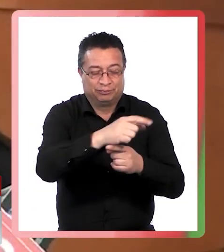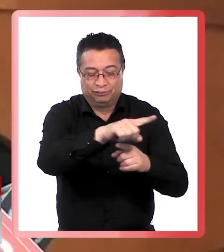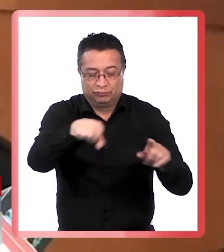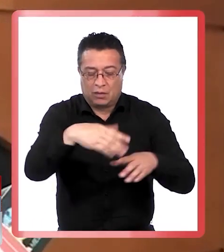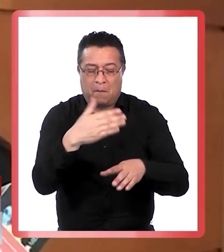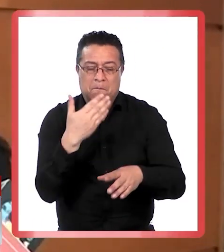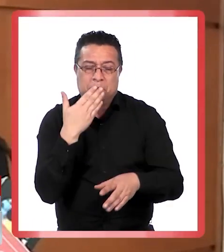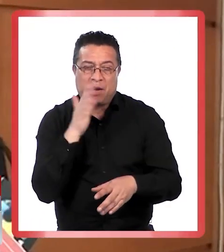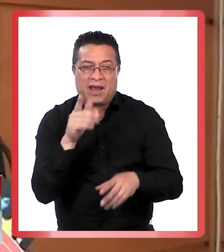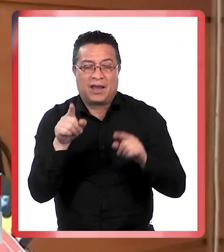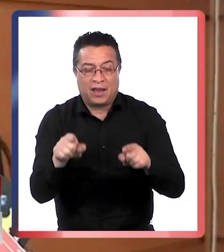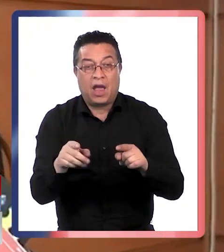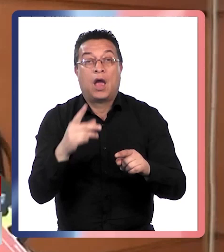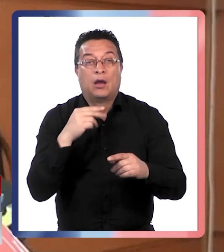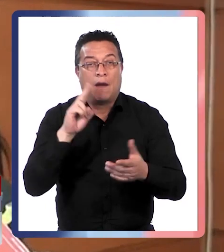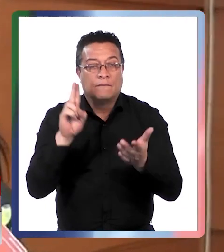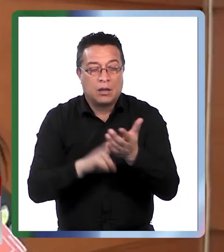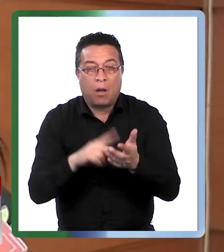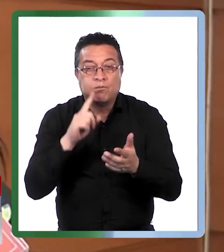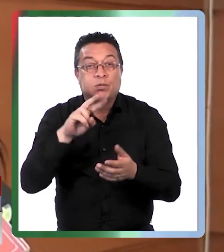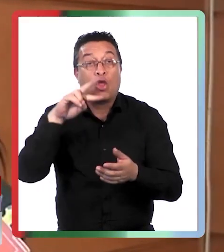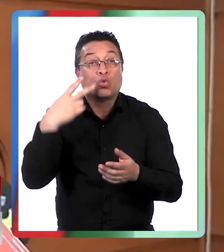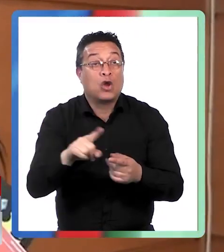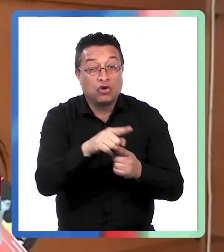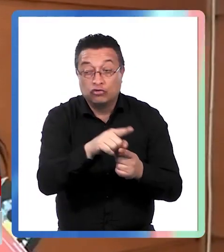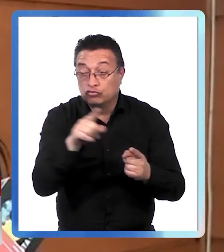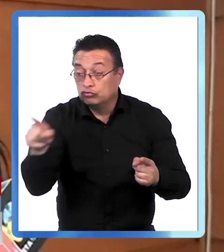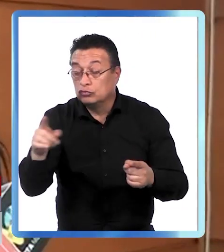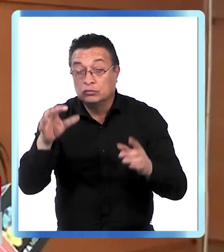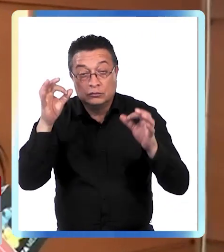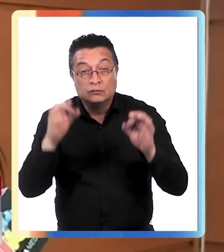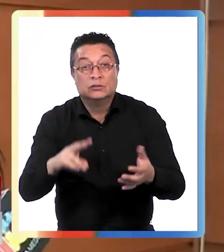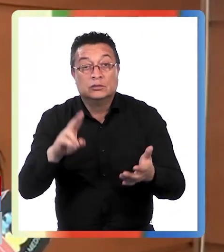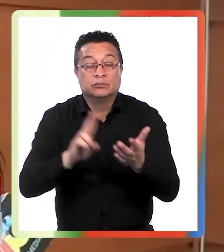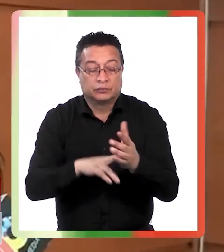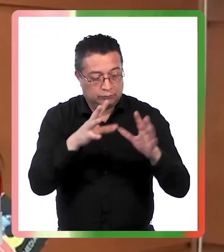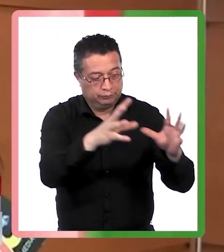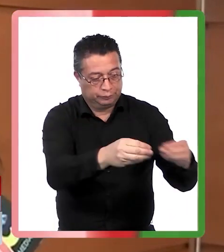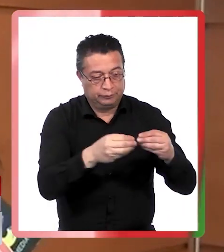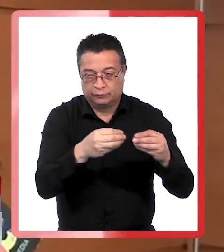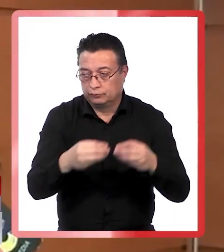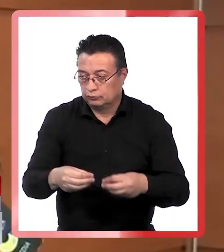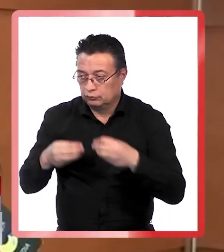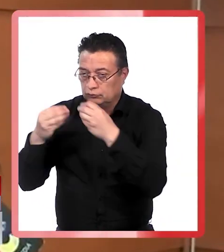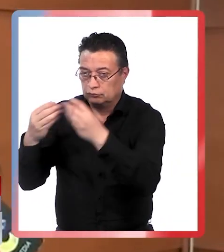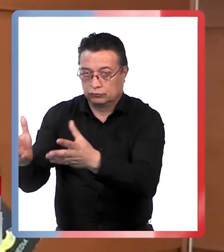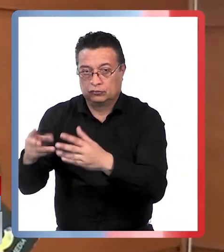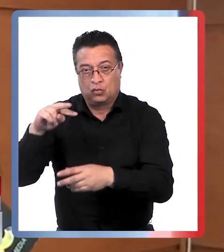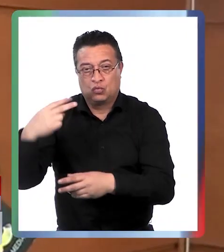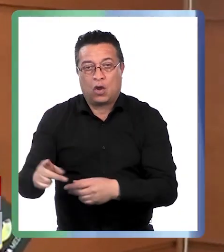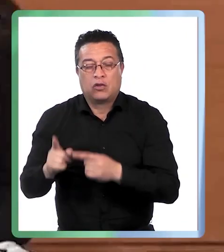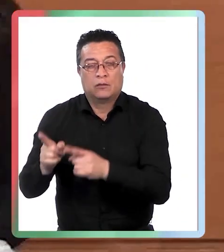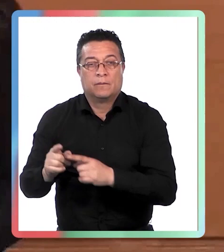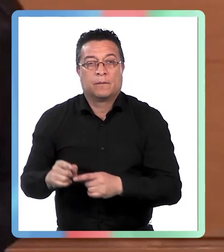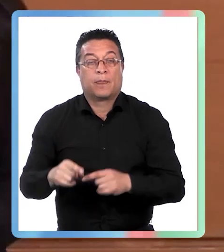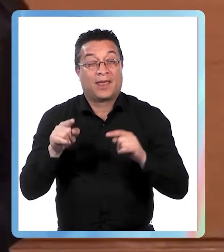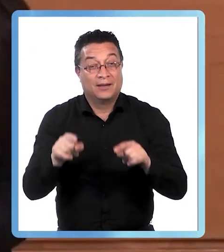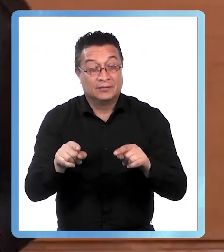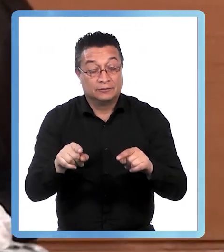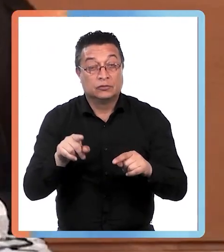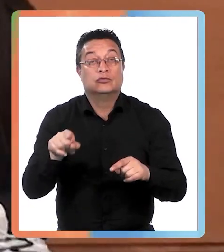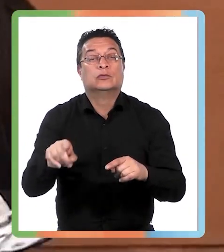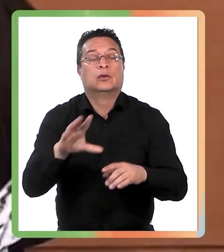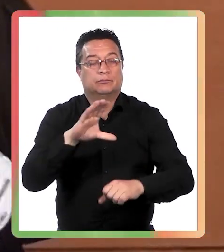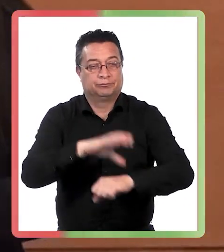credibilística quienes lograron determinar sus verdaderos propietarios y estamos en proceso de devolver a sus propietarios con estos